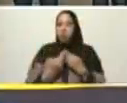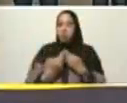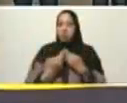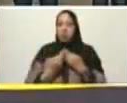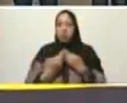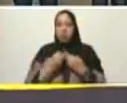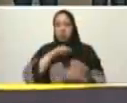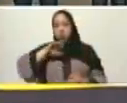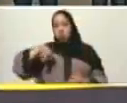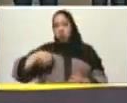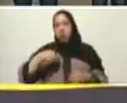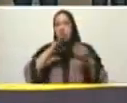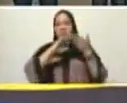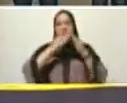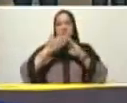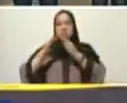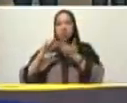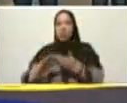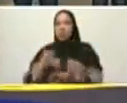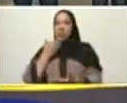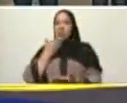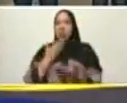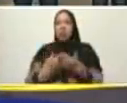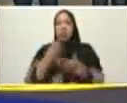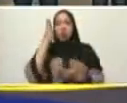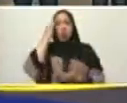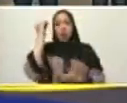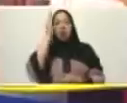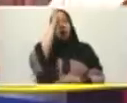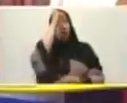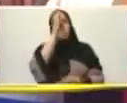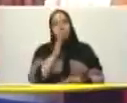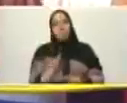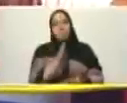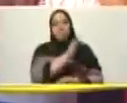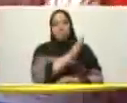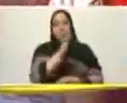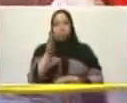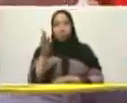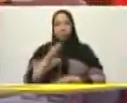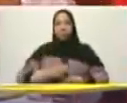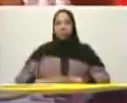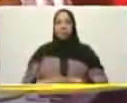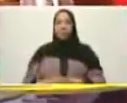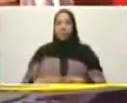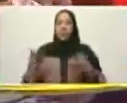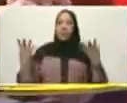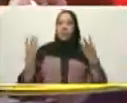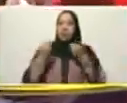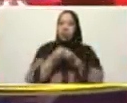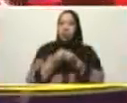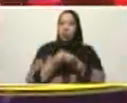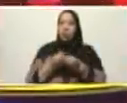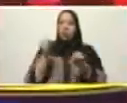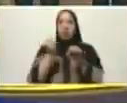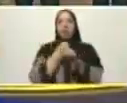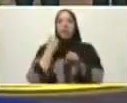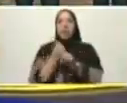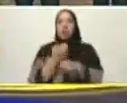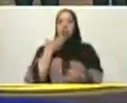lo felicito y que siga así que Dios me lo bendiga hoy mañana y siempre y a su gabinete gracias